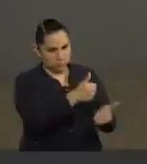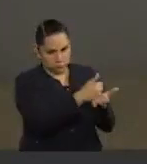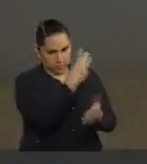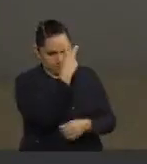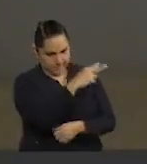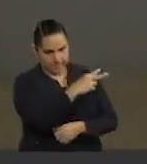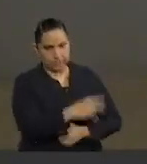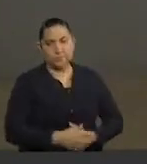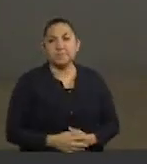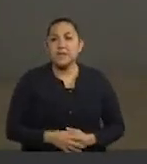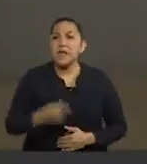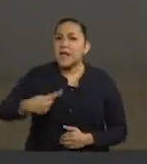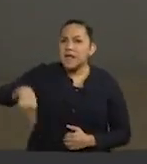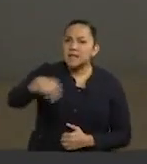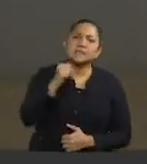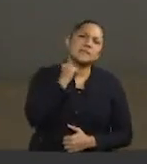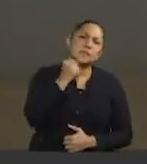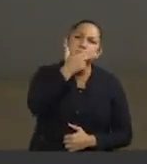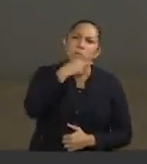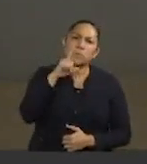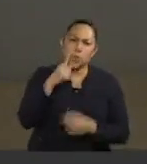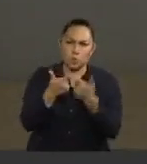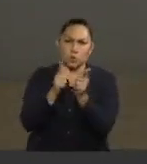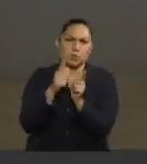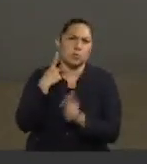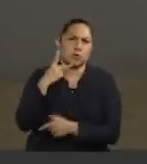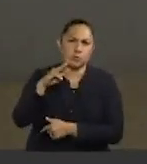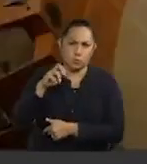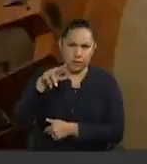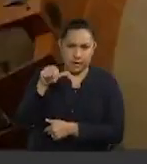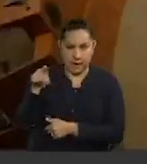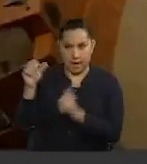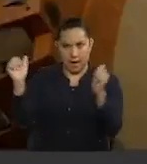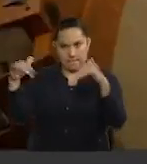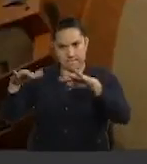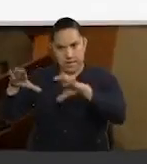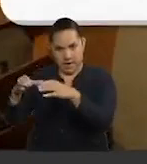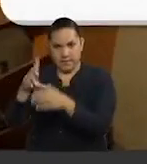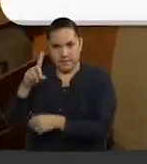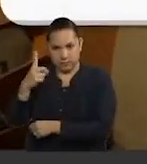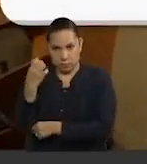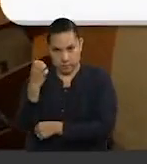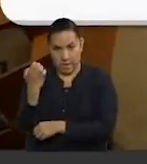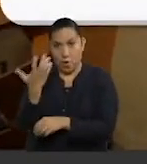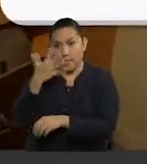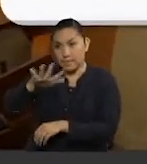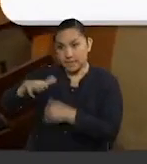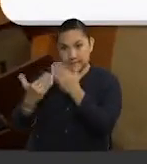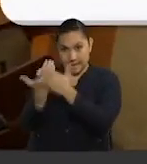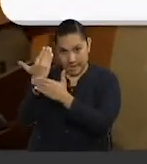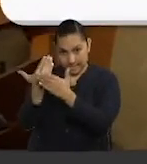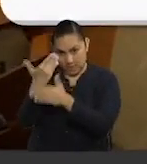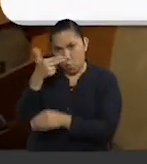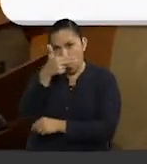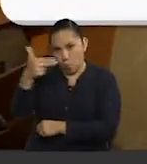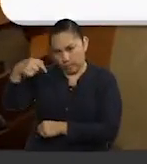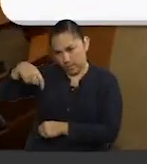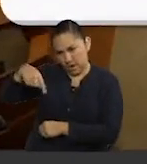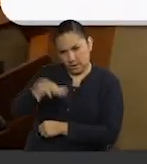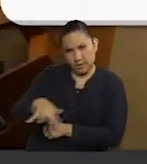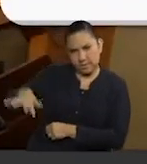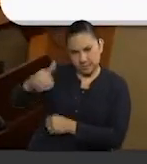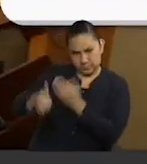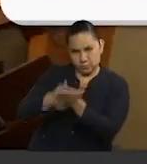Las y los senadores de Morena se reúnen el próximo 31 de enero a partir de las 10 de la mañana en un hotel de la Ciudad de México.